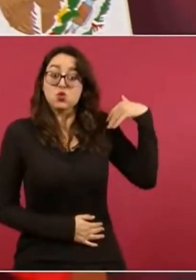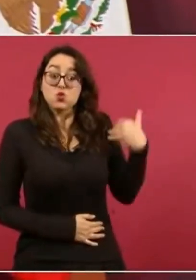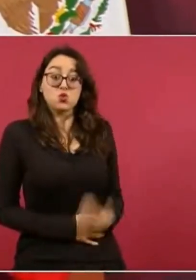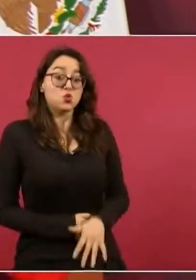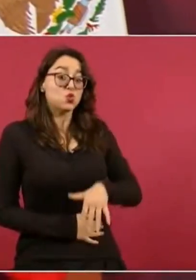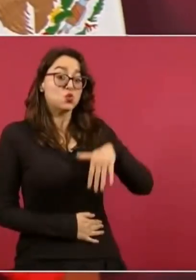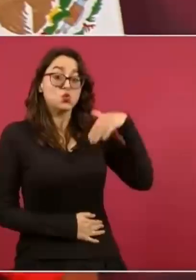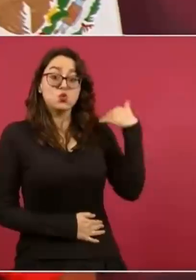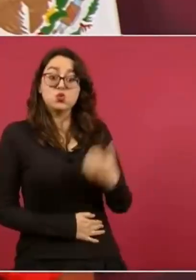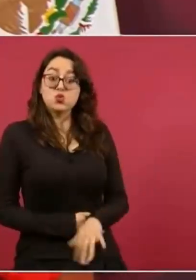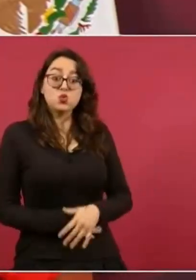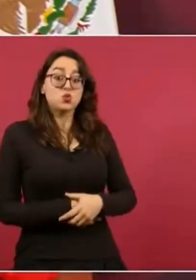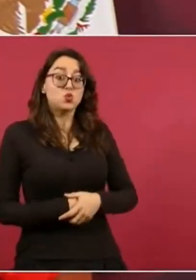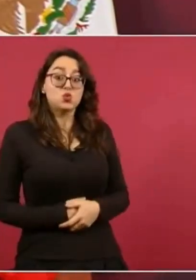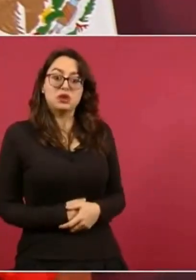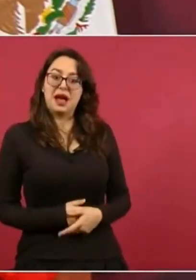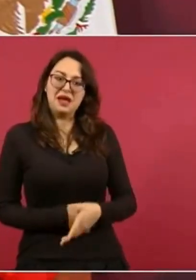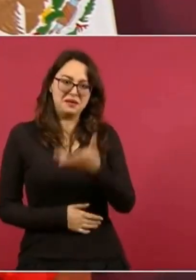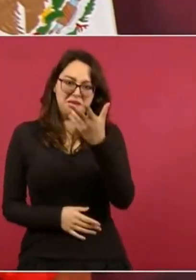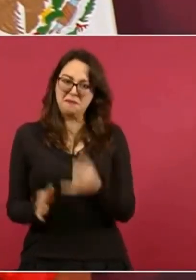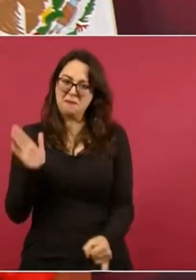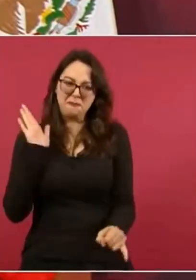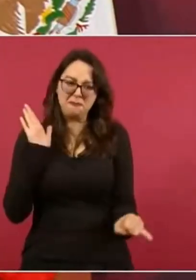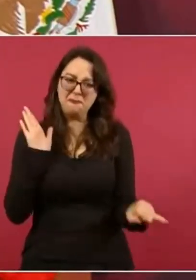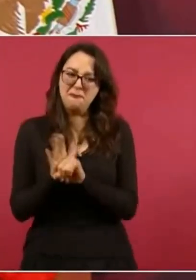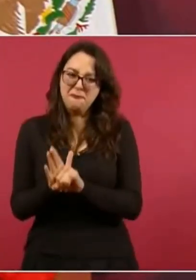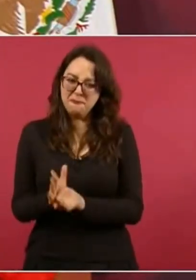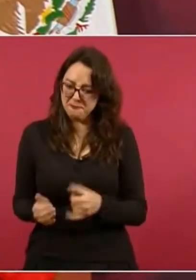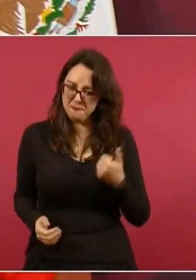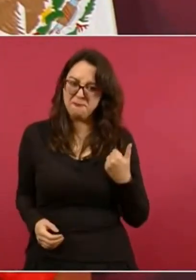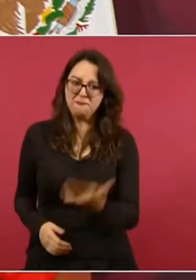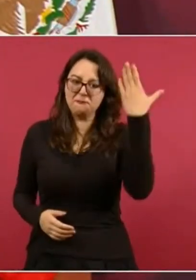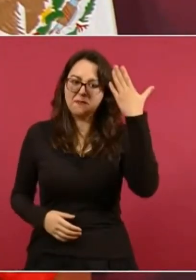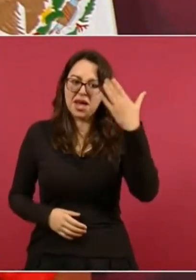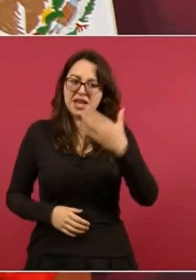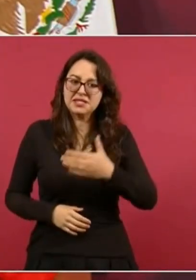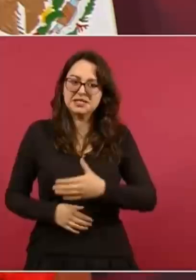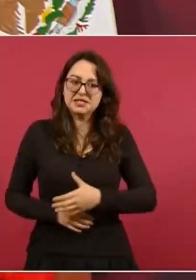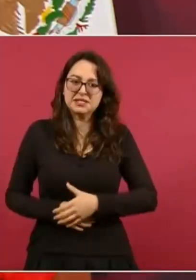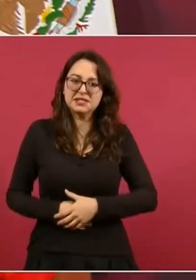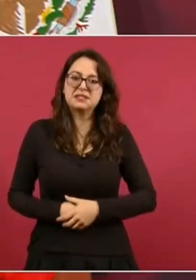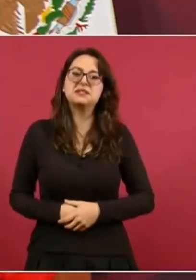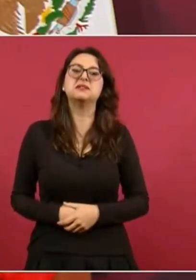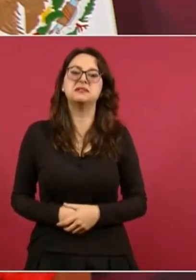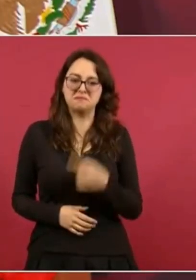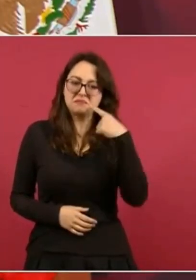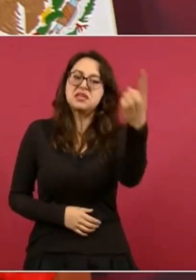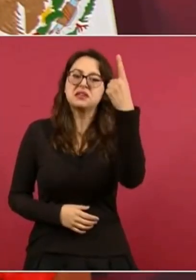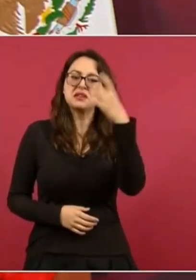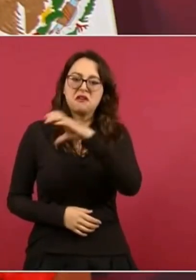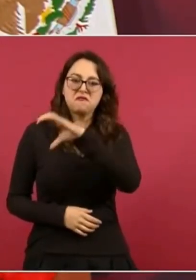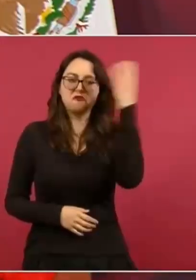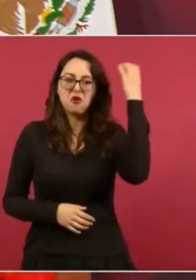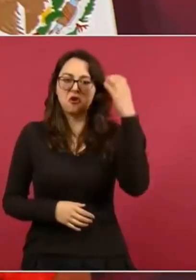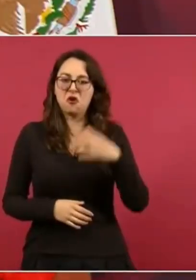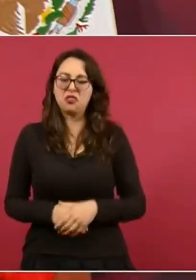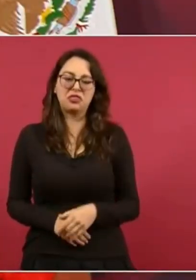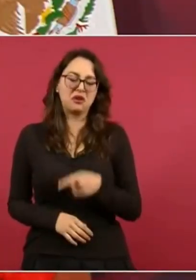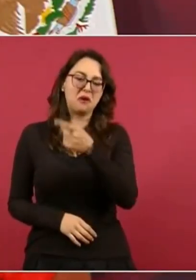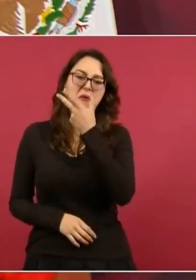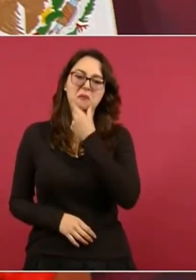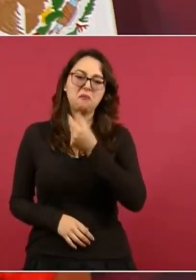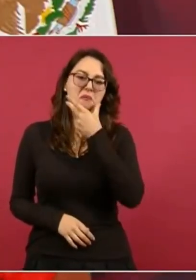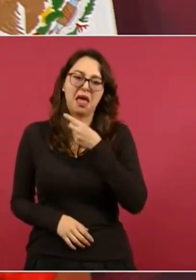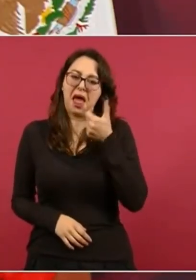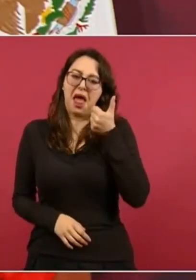cayó a este imbécil. Fíjate que este bribón ha venido tomando el pelo desde hace muchos